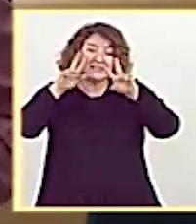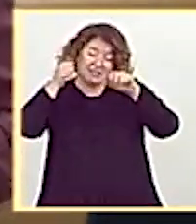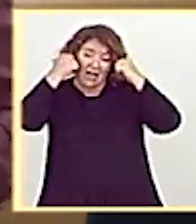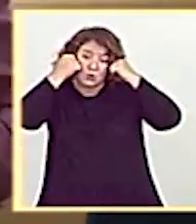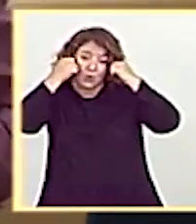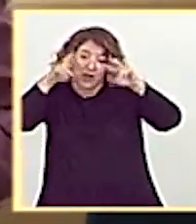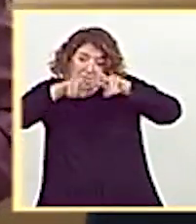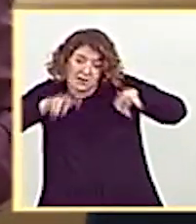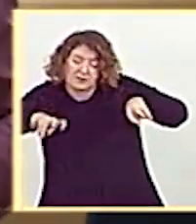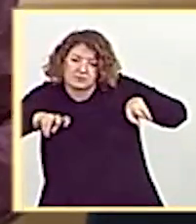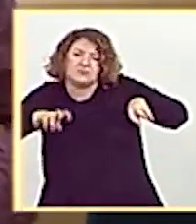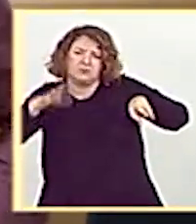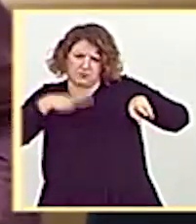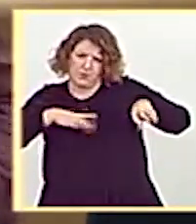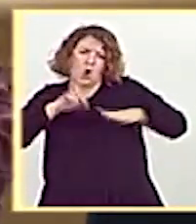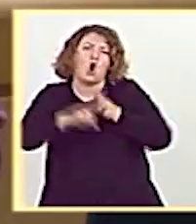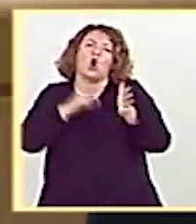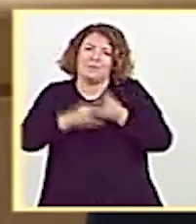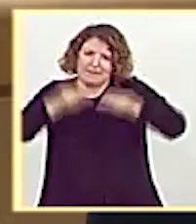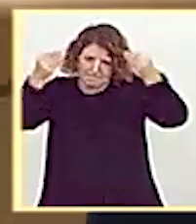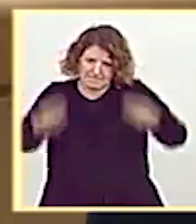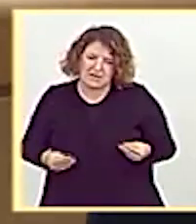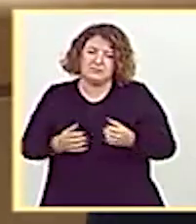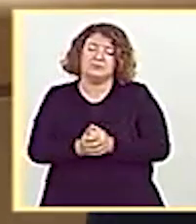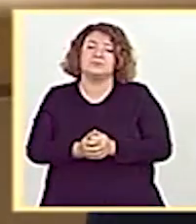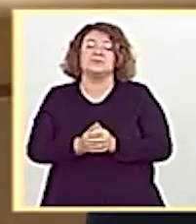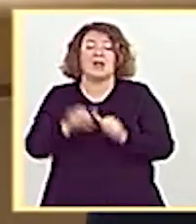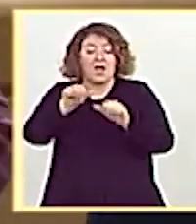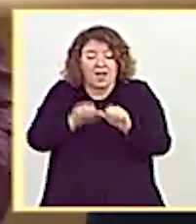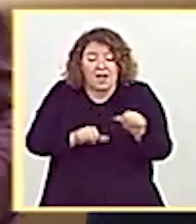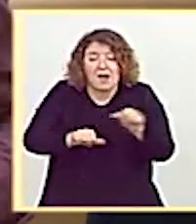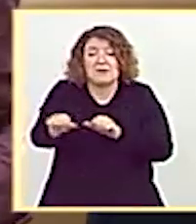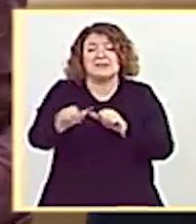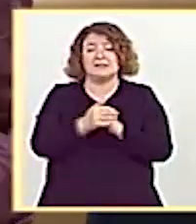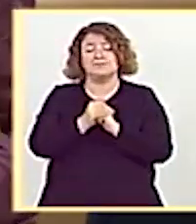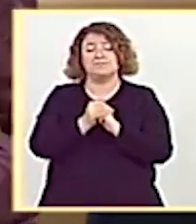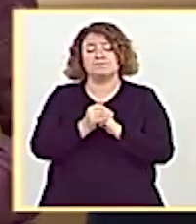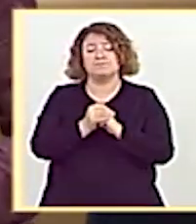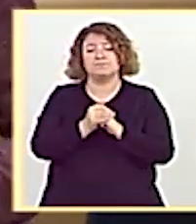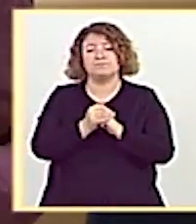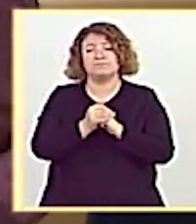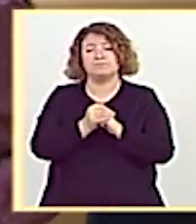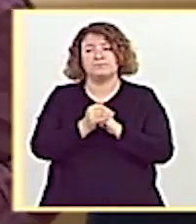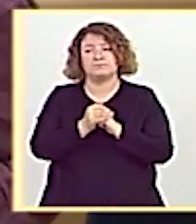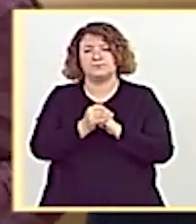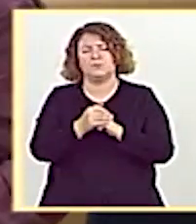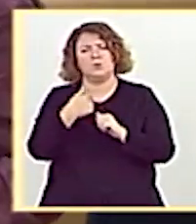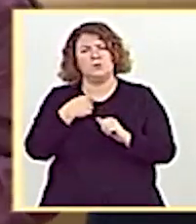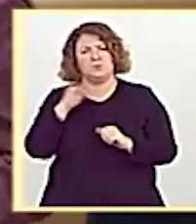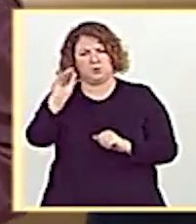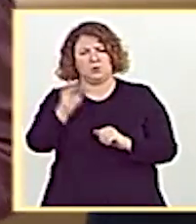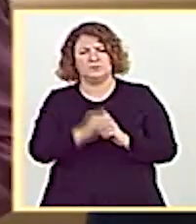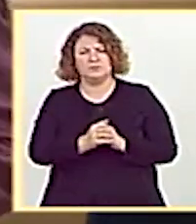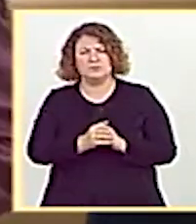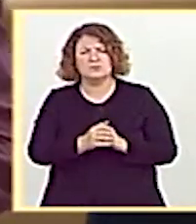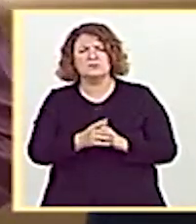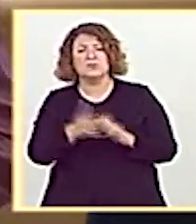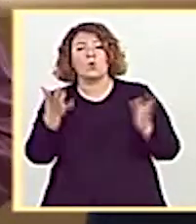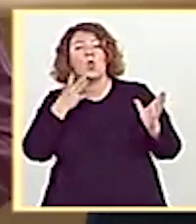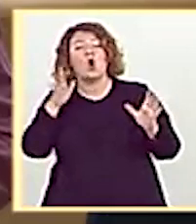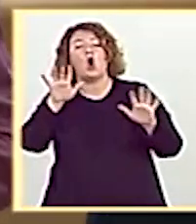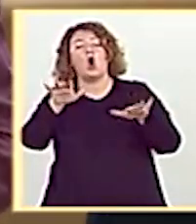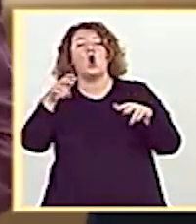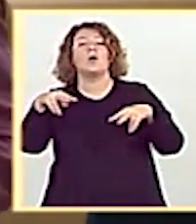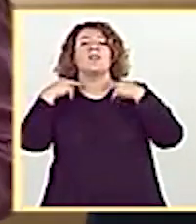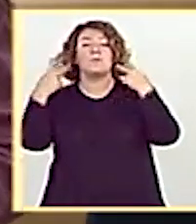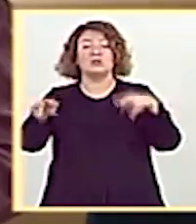las cosas, se las estudie completas. Y a partir de ahí, señoría, le pregunto también, ¿sabe lo que hicieron ustedes cuando el Congreso